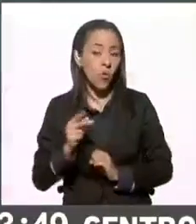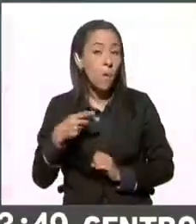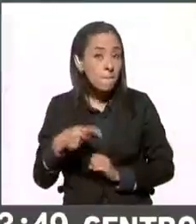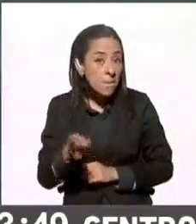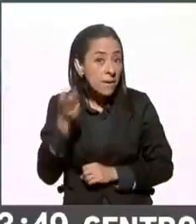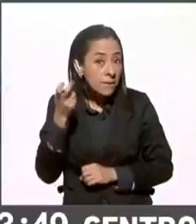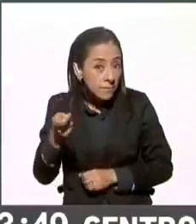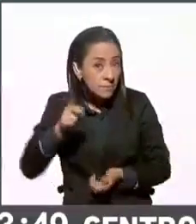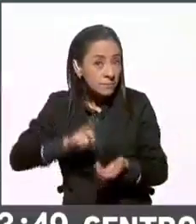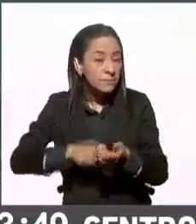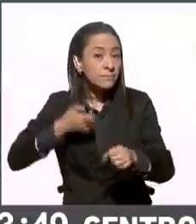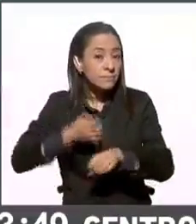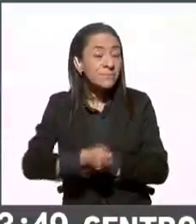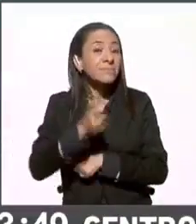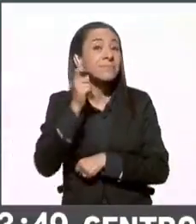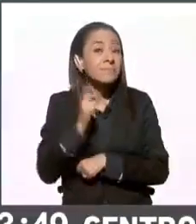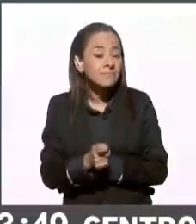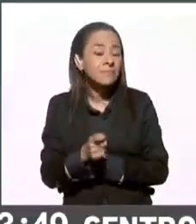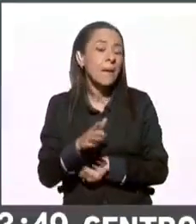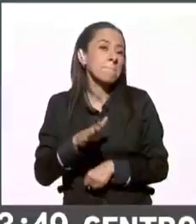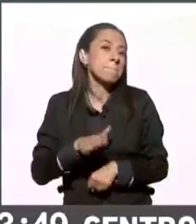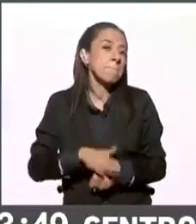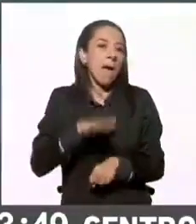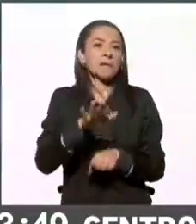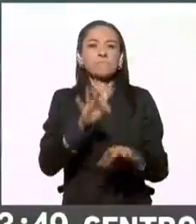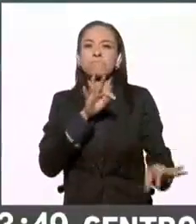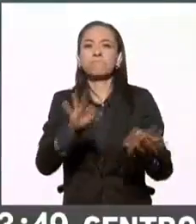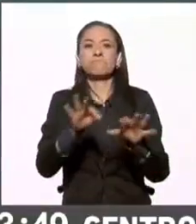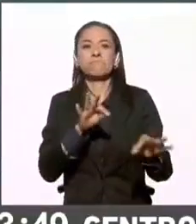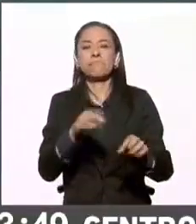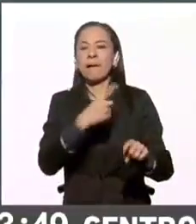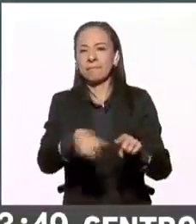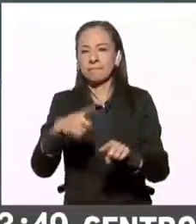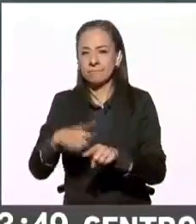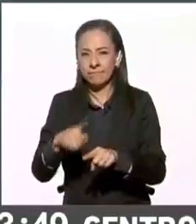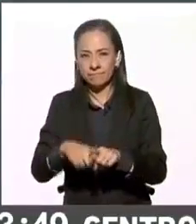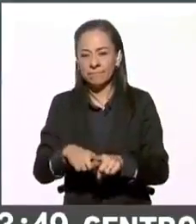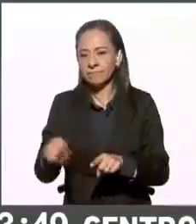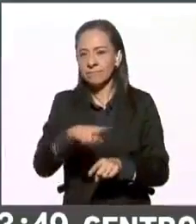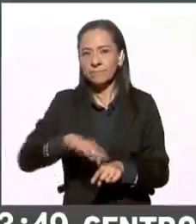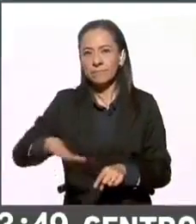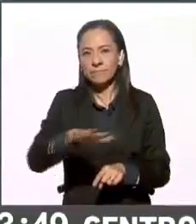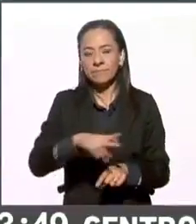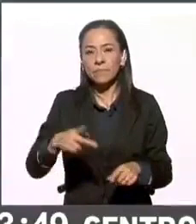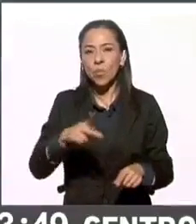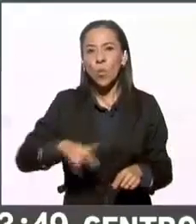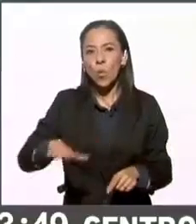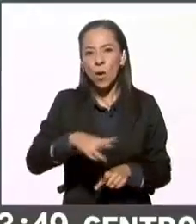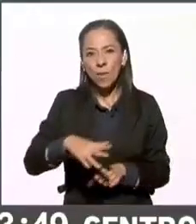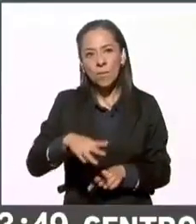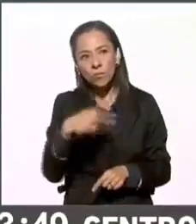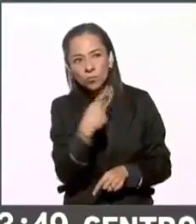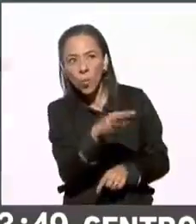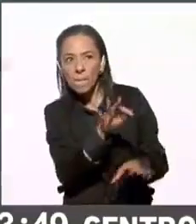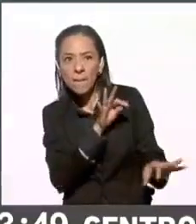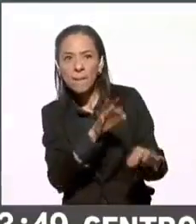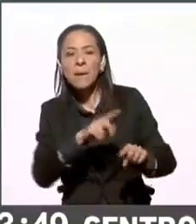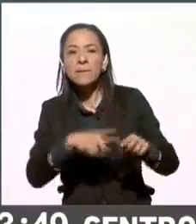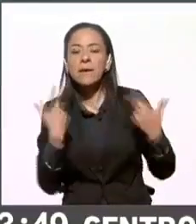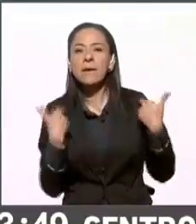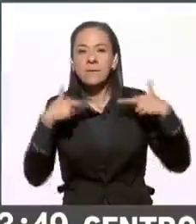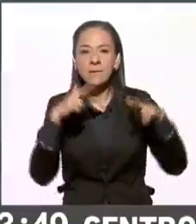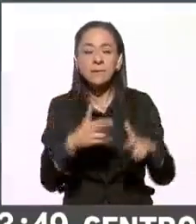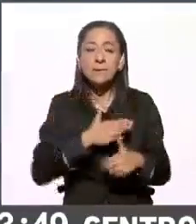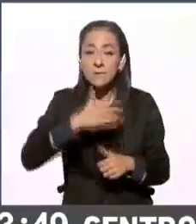con mayor número de puestos a elegir por representación popular. Luis, muy buenas noches, te escuchamos con tu reporte.